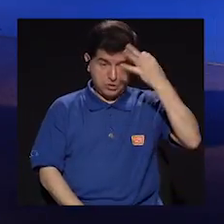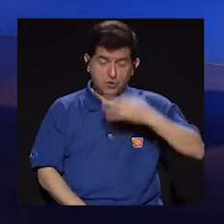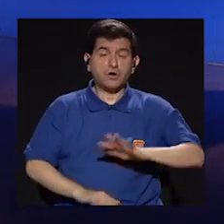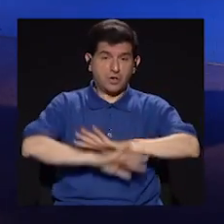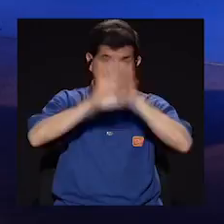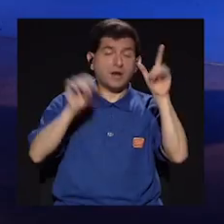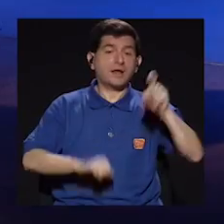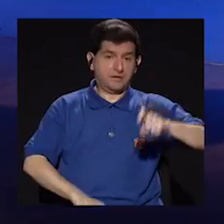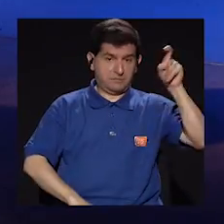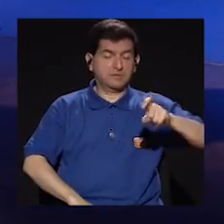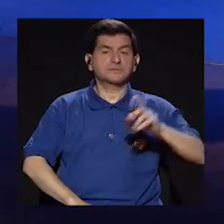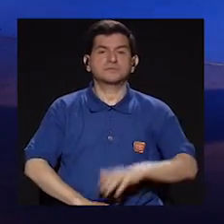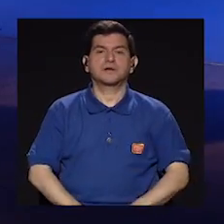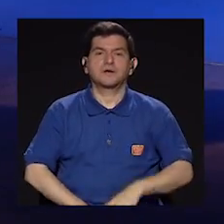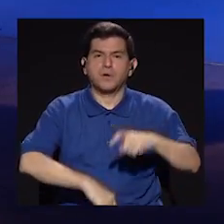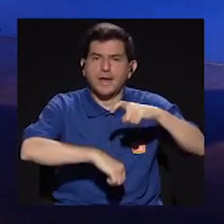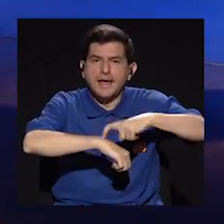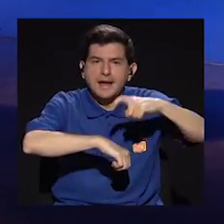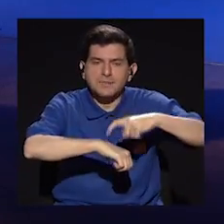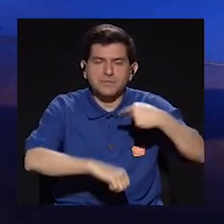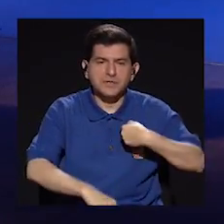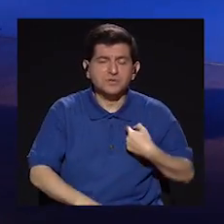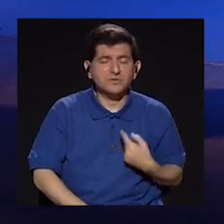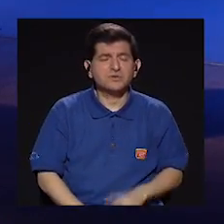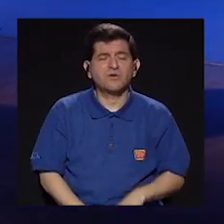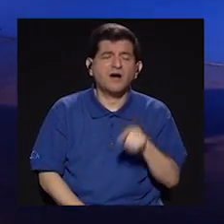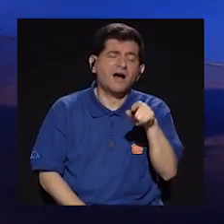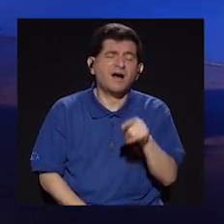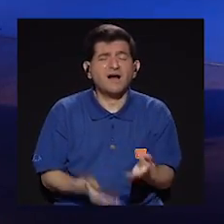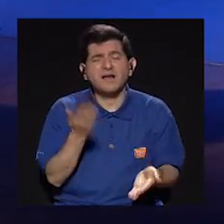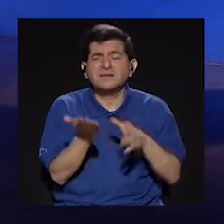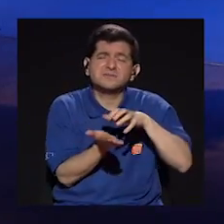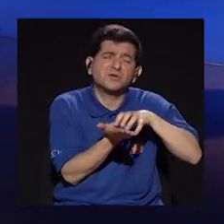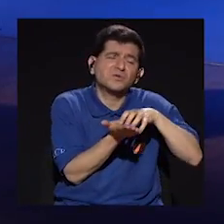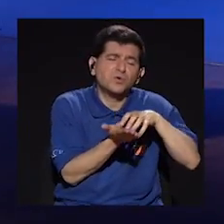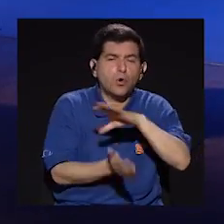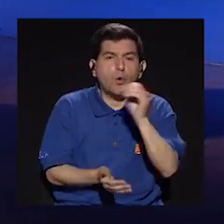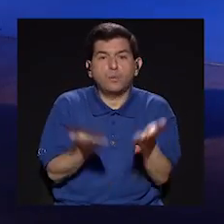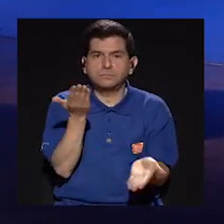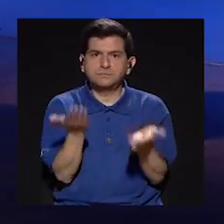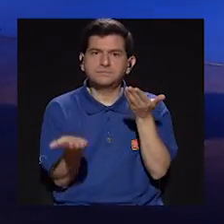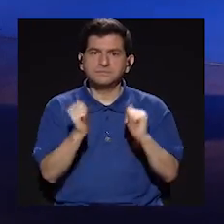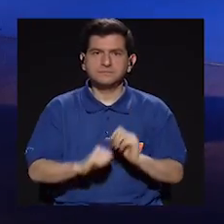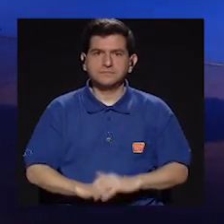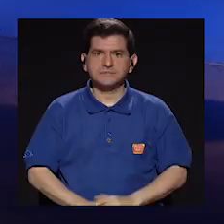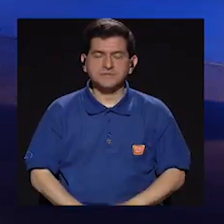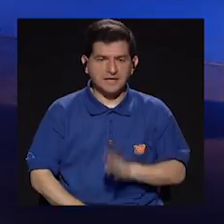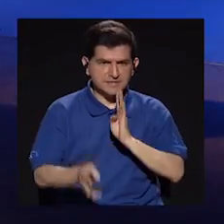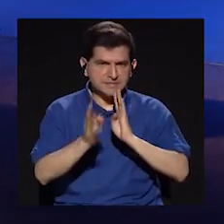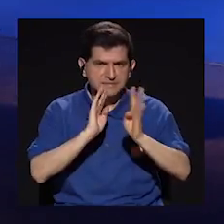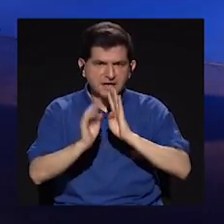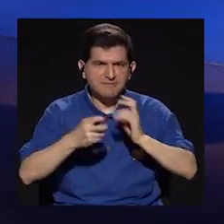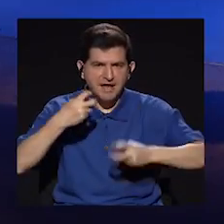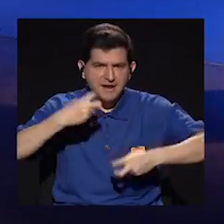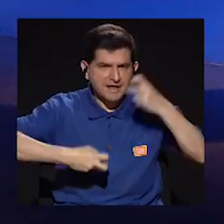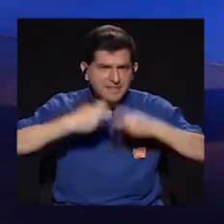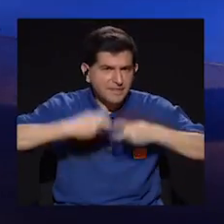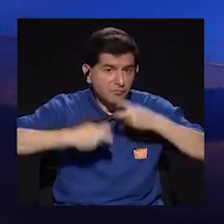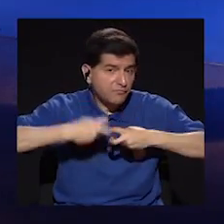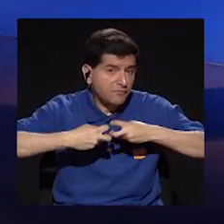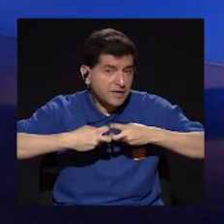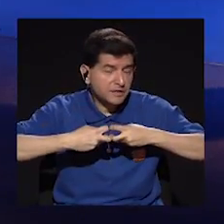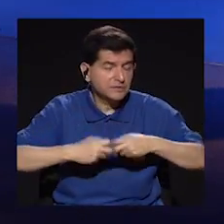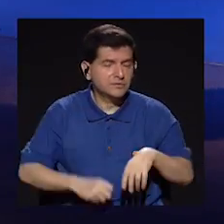para mí era muy claro dejarlo así. Porque en el momento en que yo pusiera, ay, tú, ¿verdad? Sí. O que incluso se hablara del